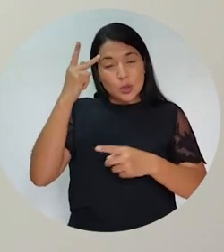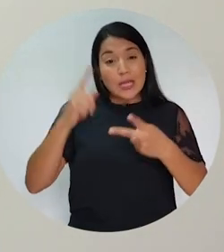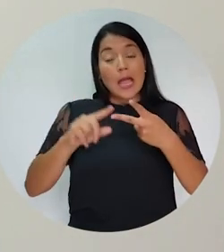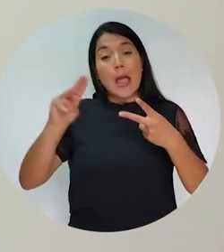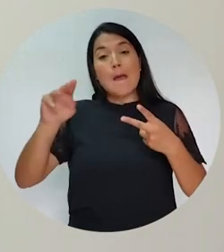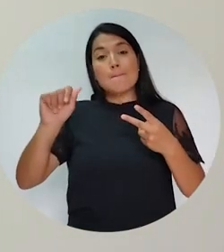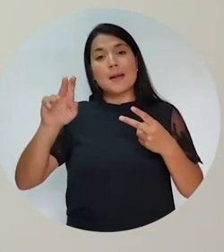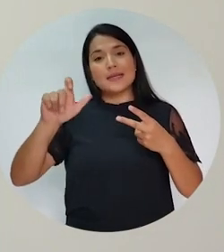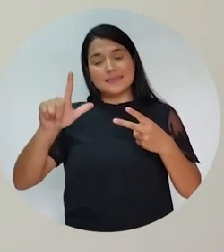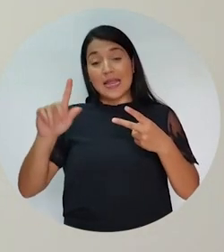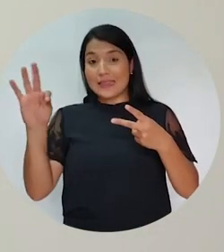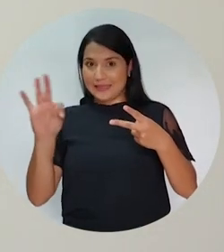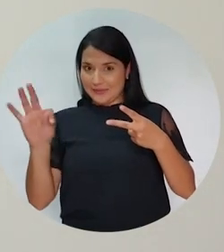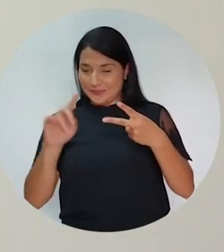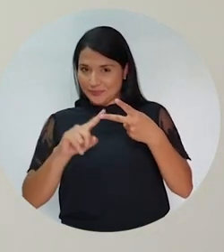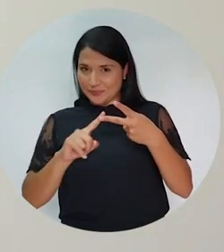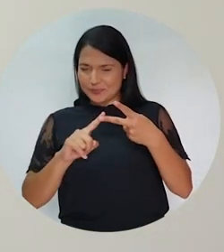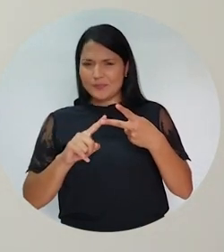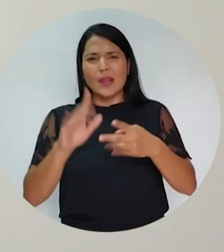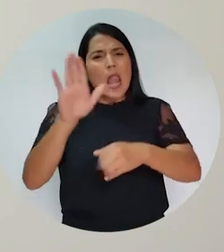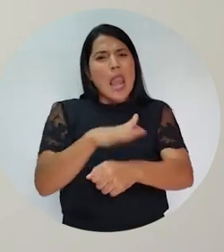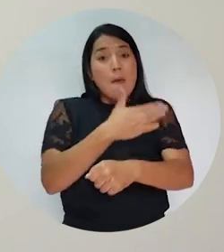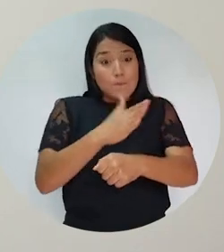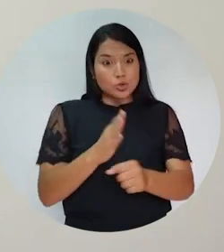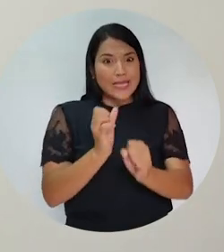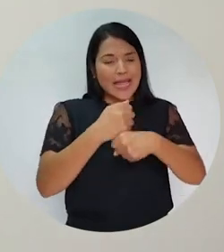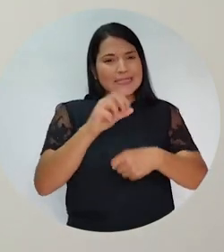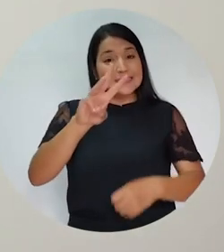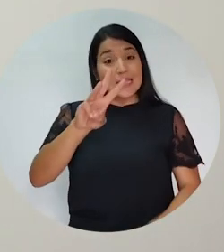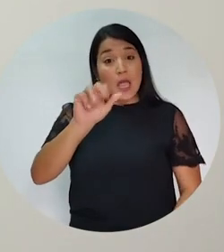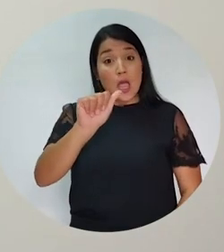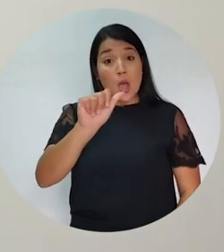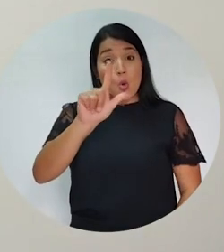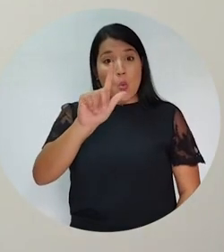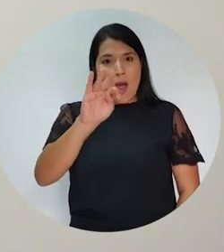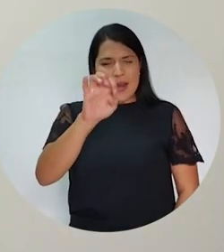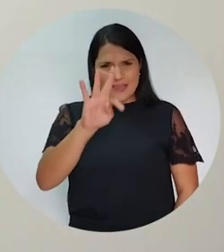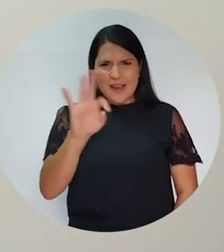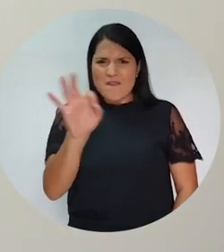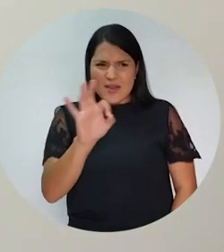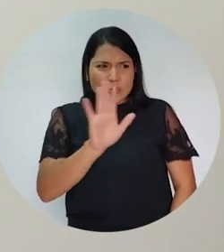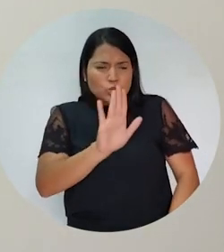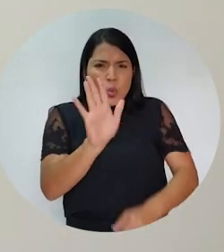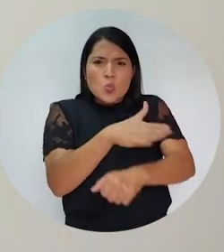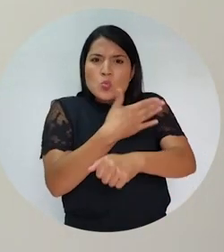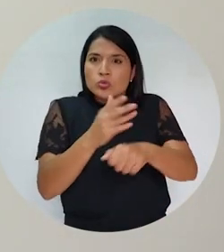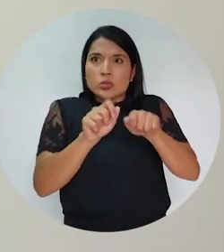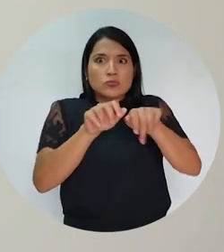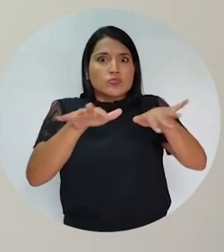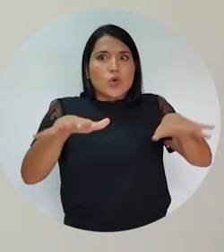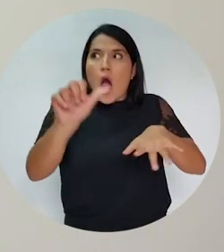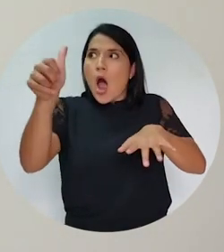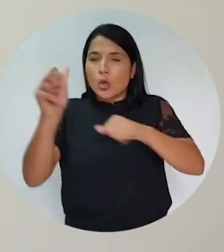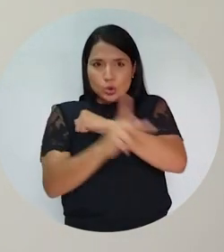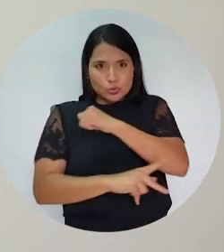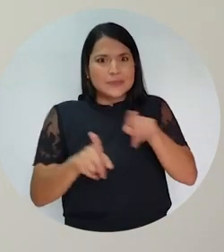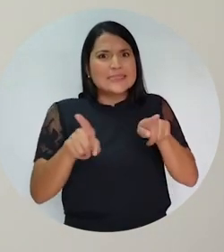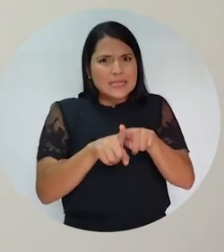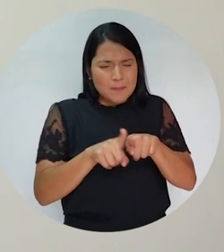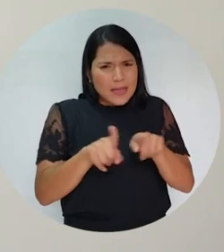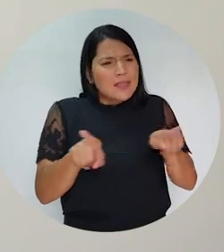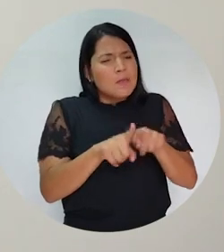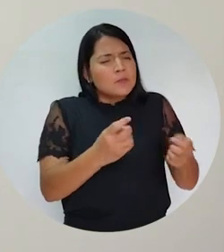política Marcel Taylor Brown. La música de Walter Ferguson ha trascendido las fronteras y ha sido